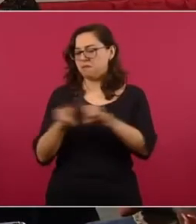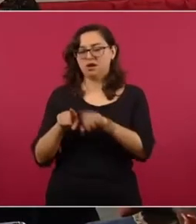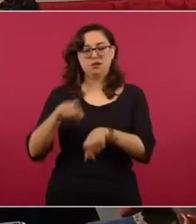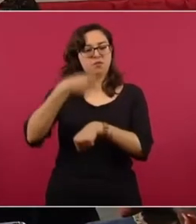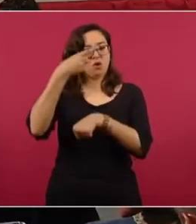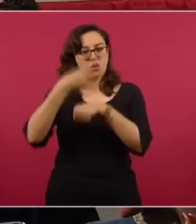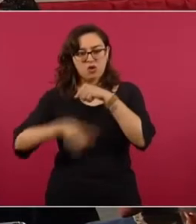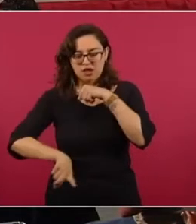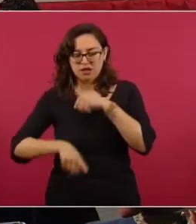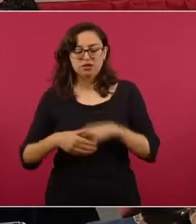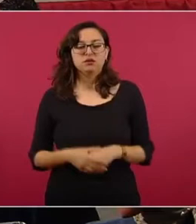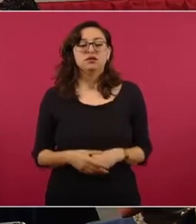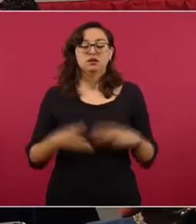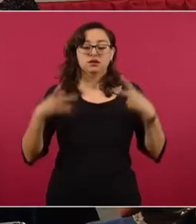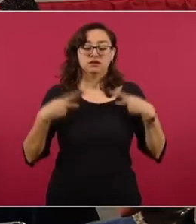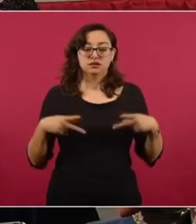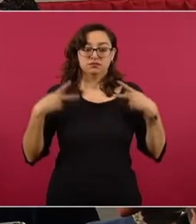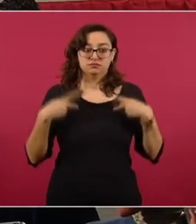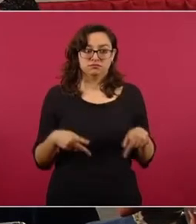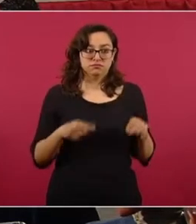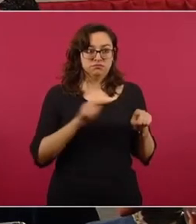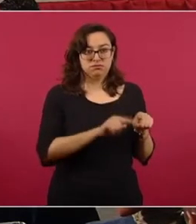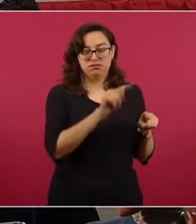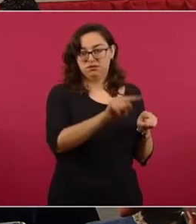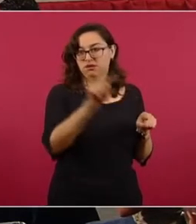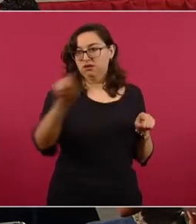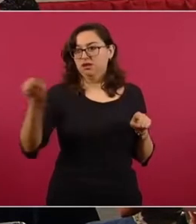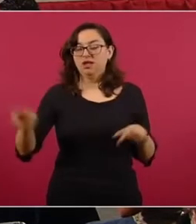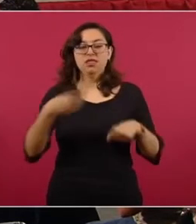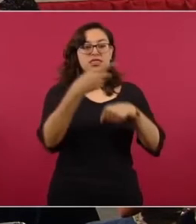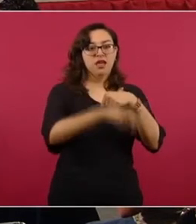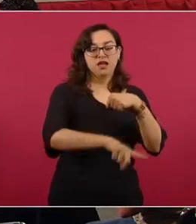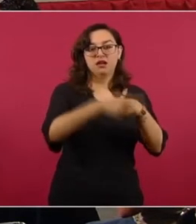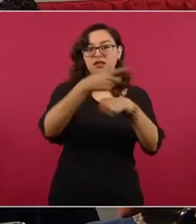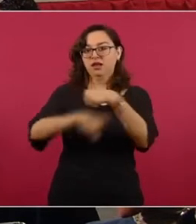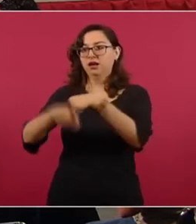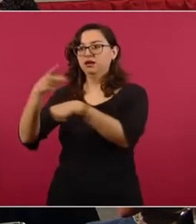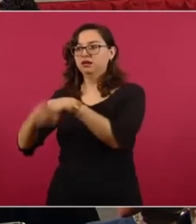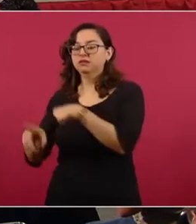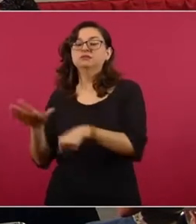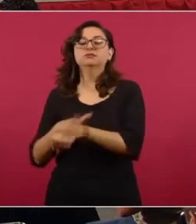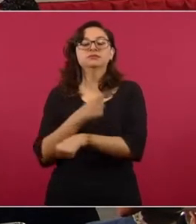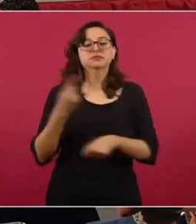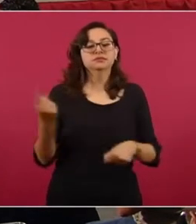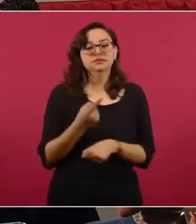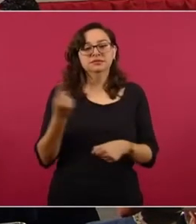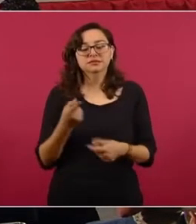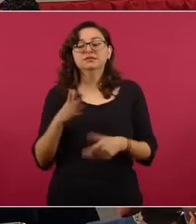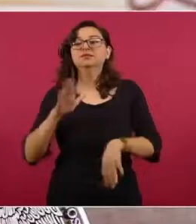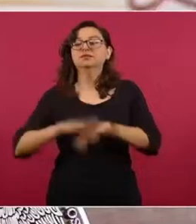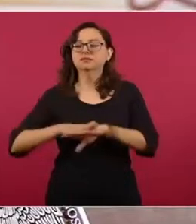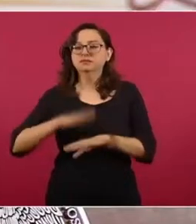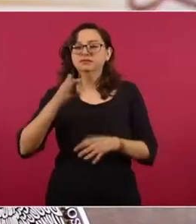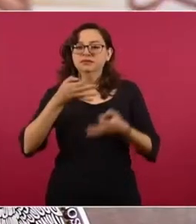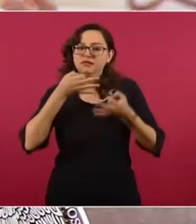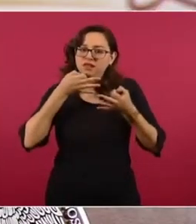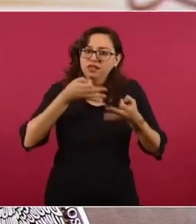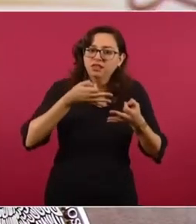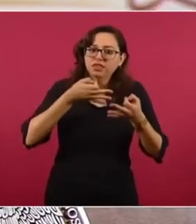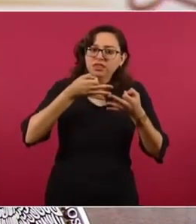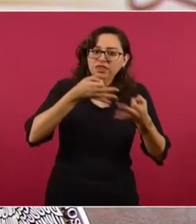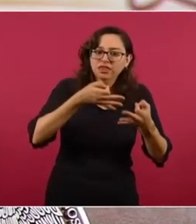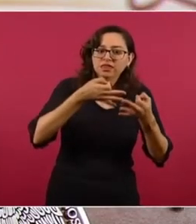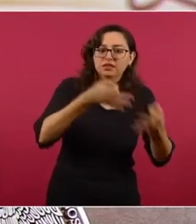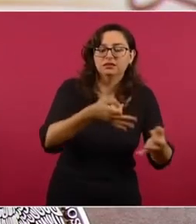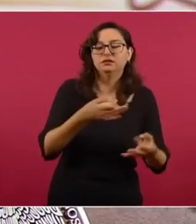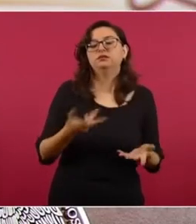afectan a múltiples poblaciones, como ya digo, porque aumentan la probabilidad de fumar tabaco, aumentan el riesgo de que las